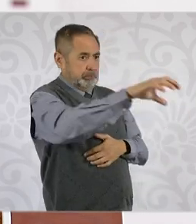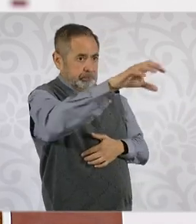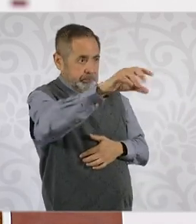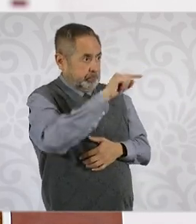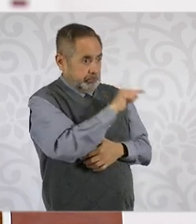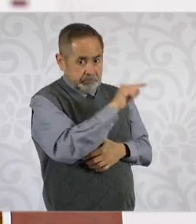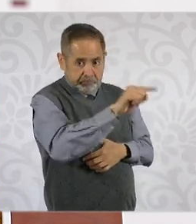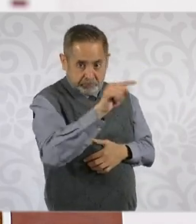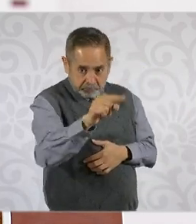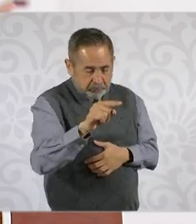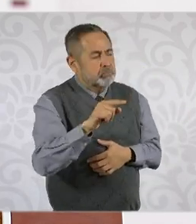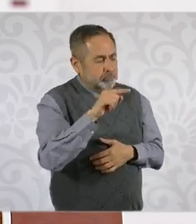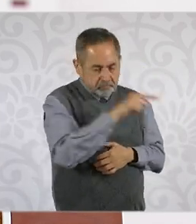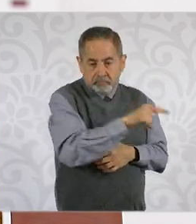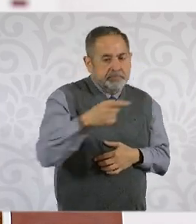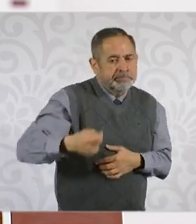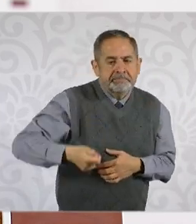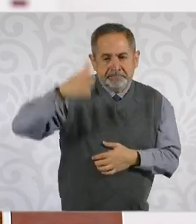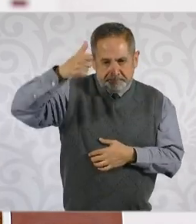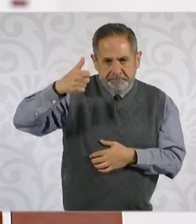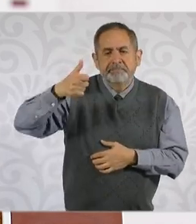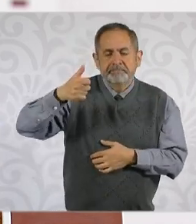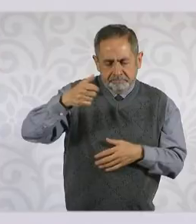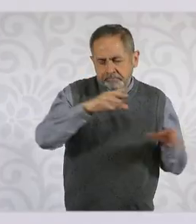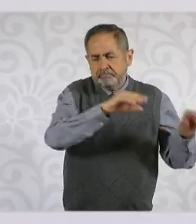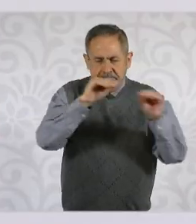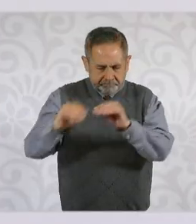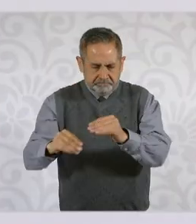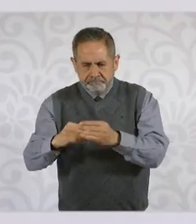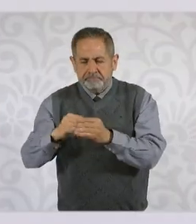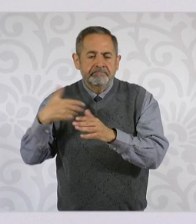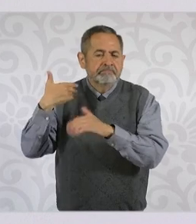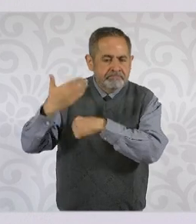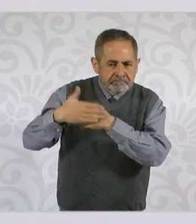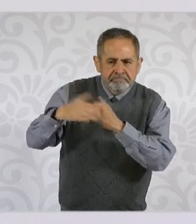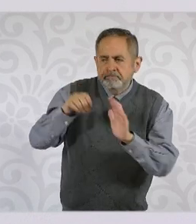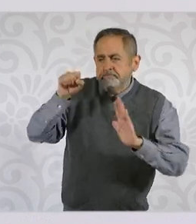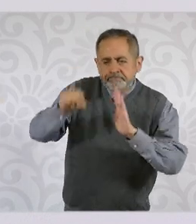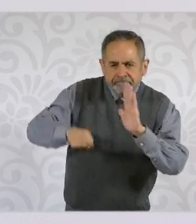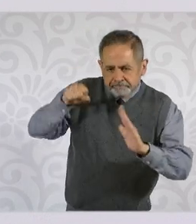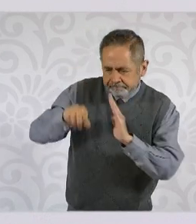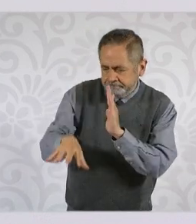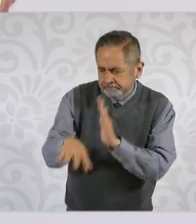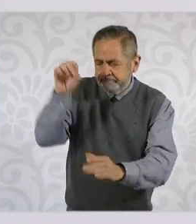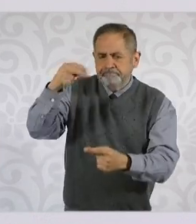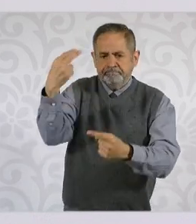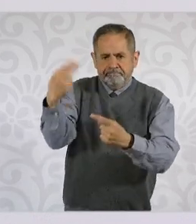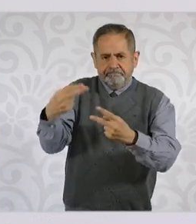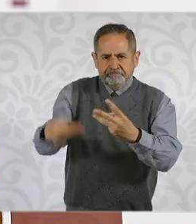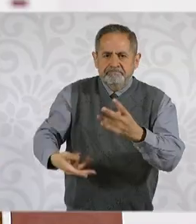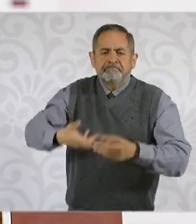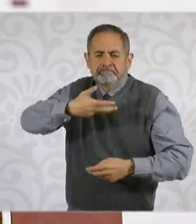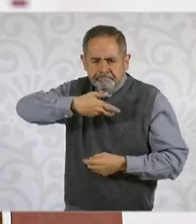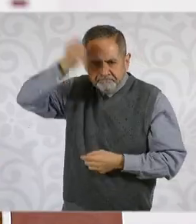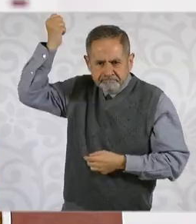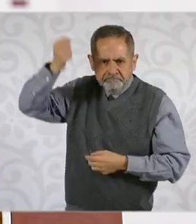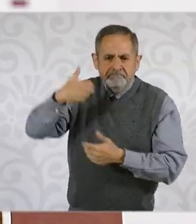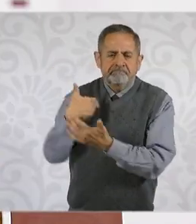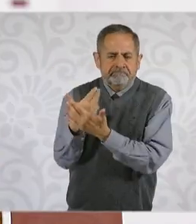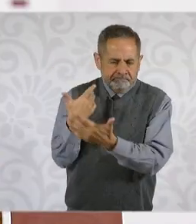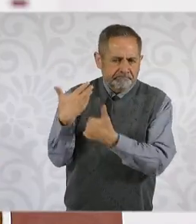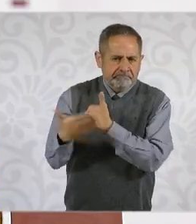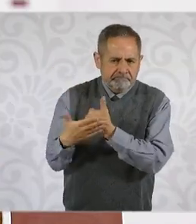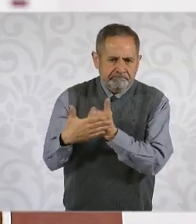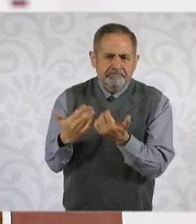lugares que están vacantes y de una selección al azar. Como explicó Rosa Isela, viene un